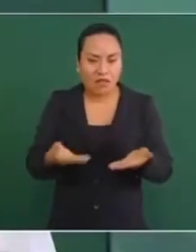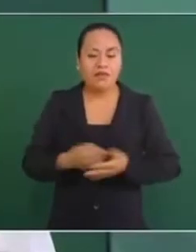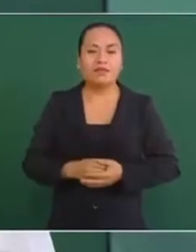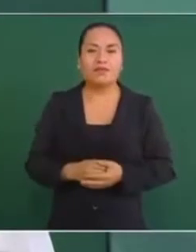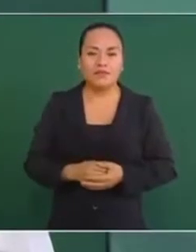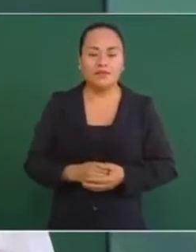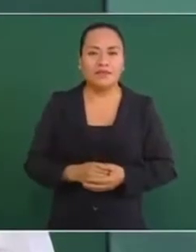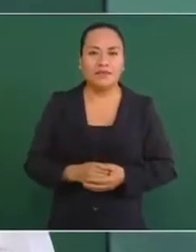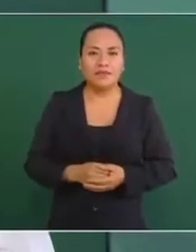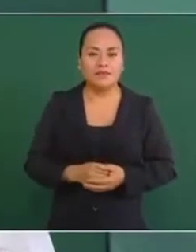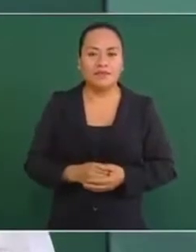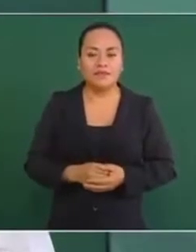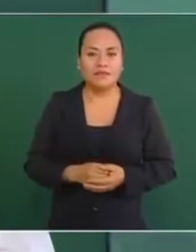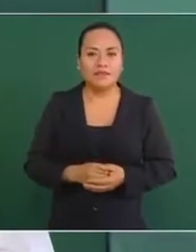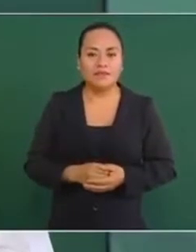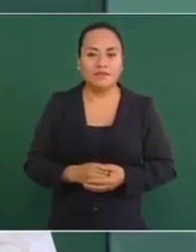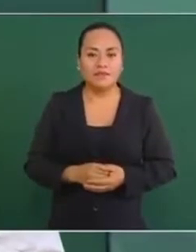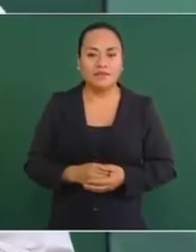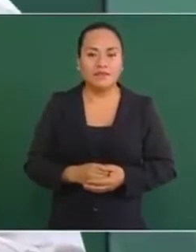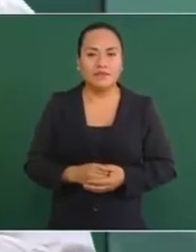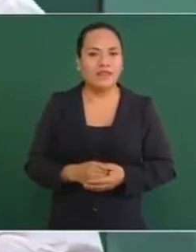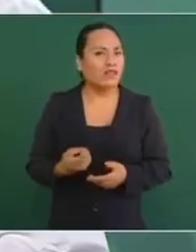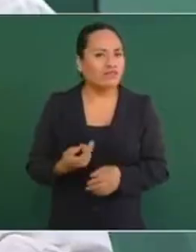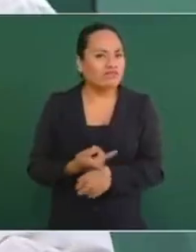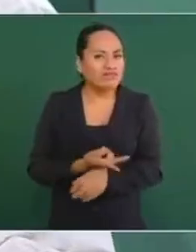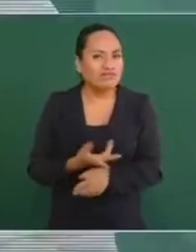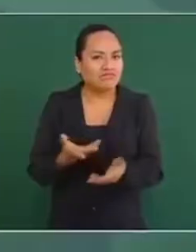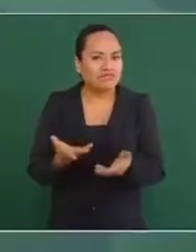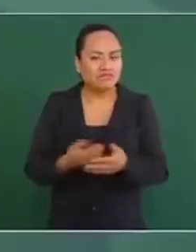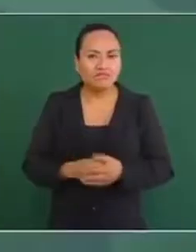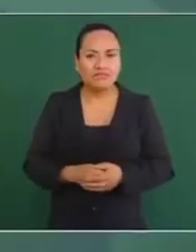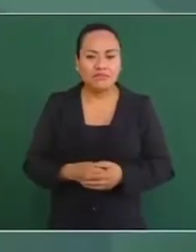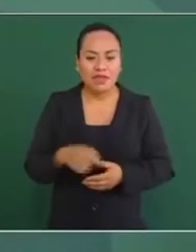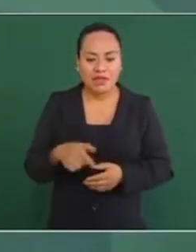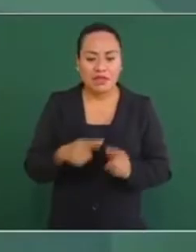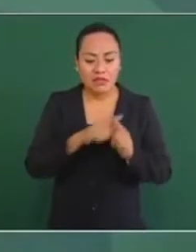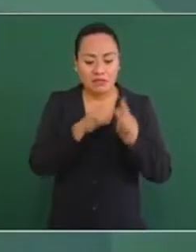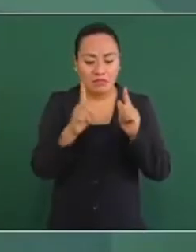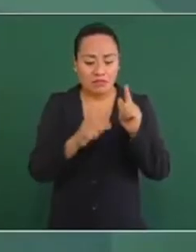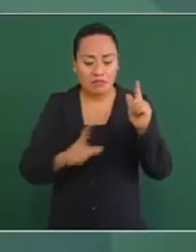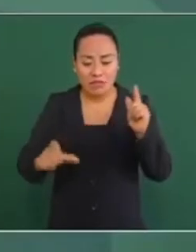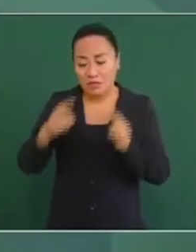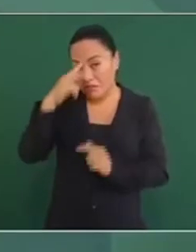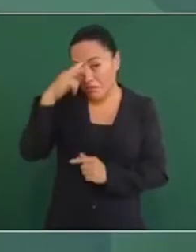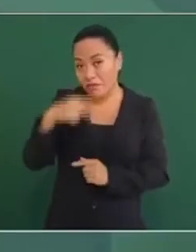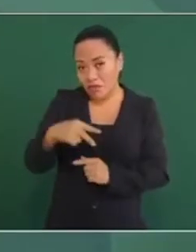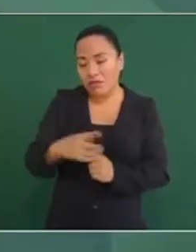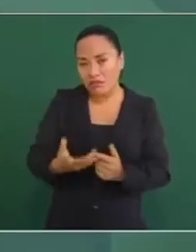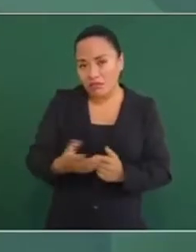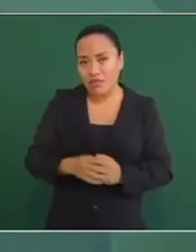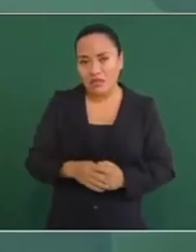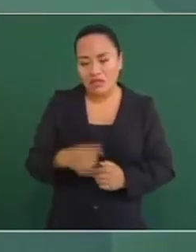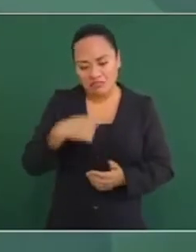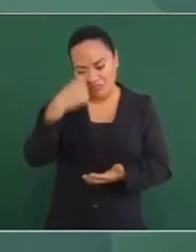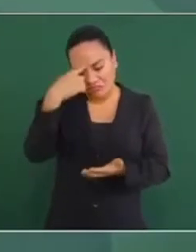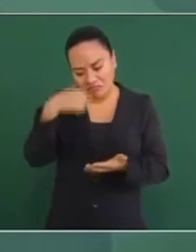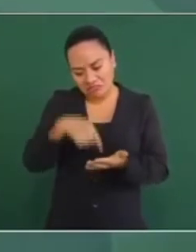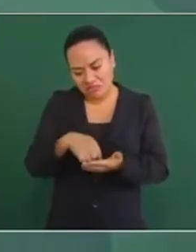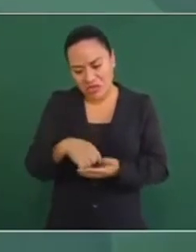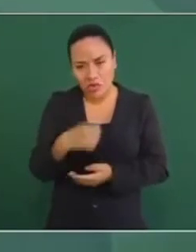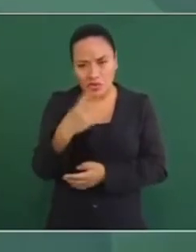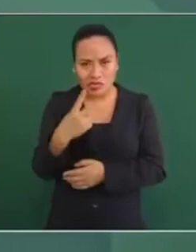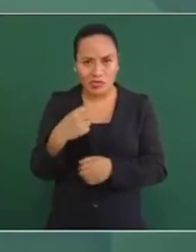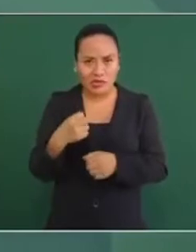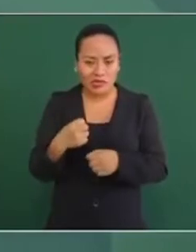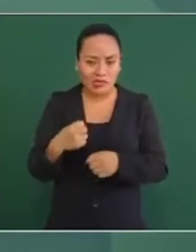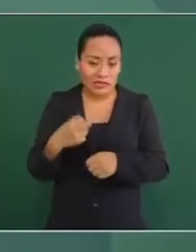Lo que sucede en nuestro país, pues yo creo que los dos secretarios,